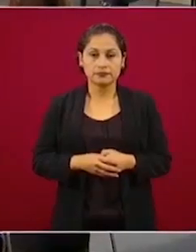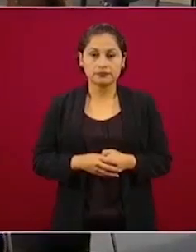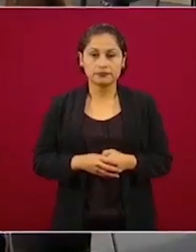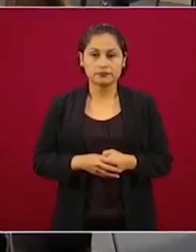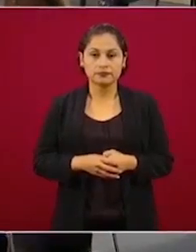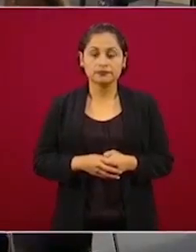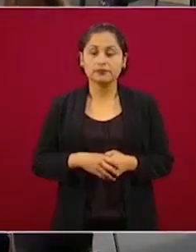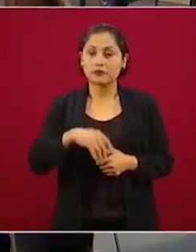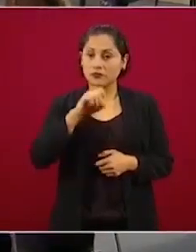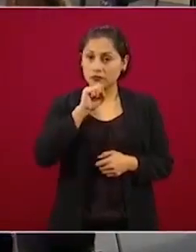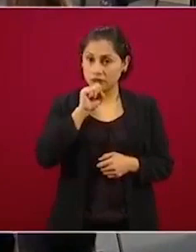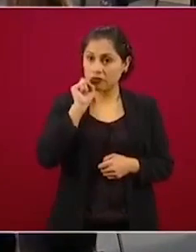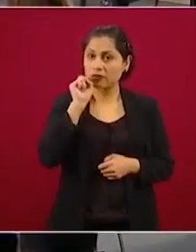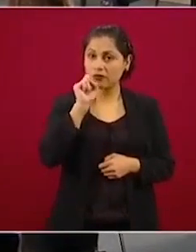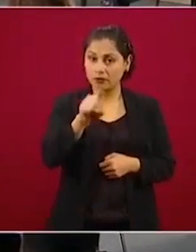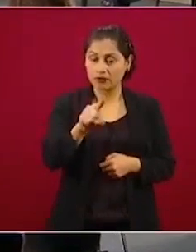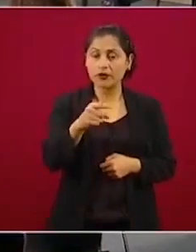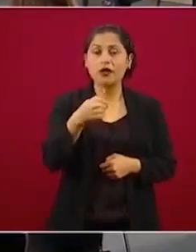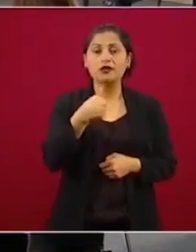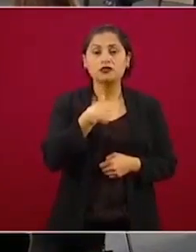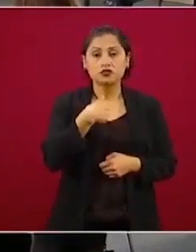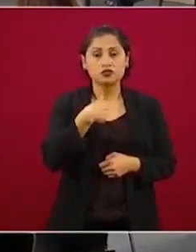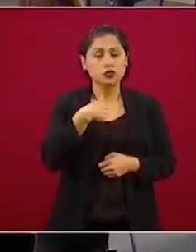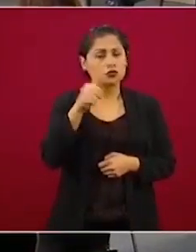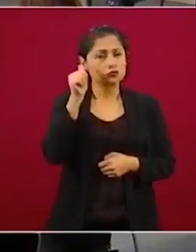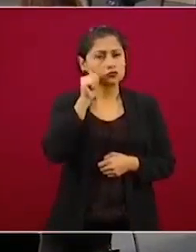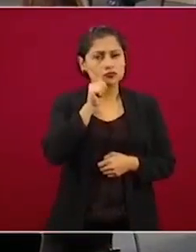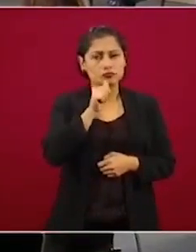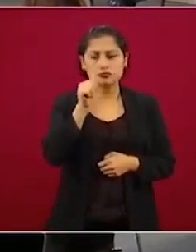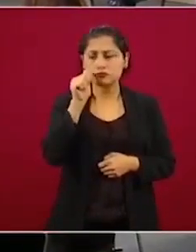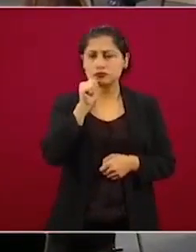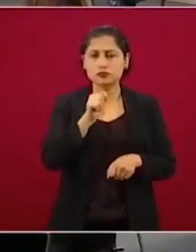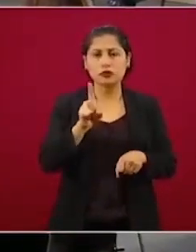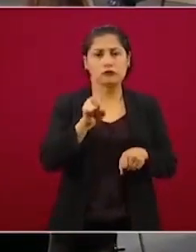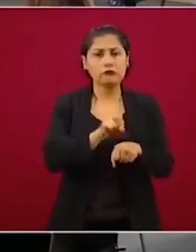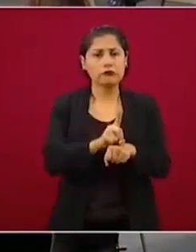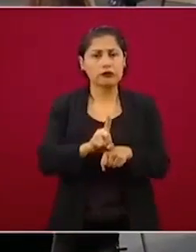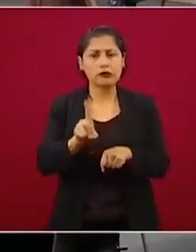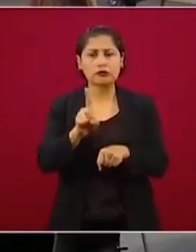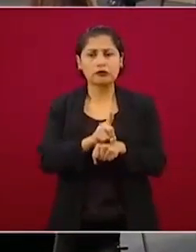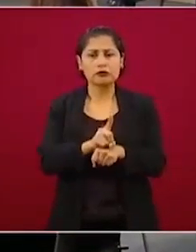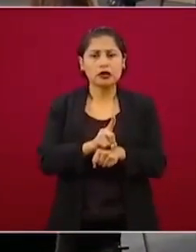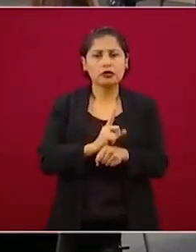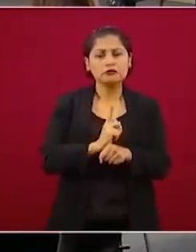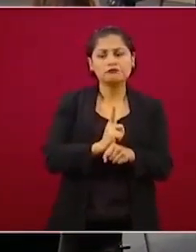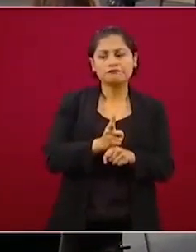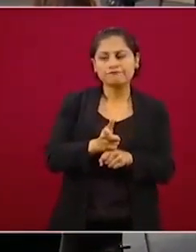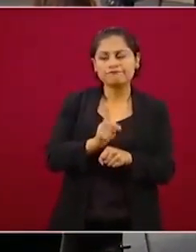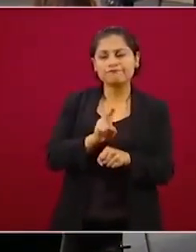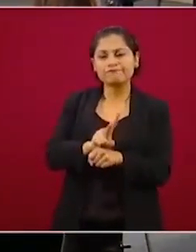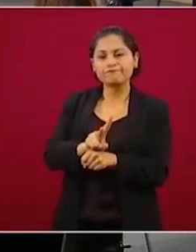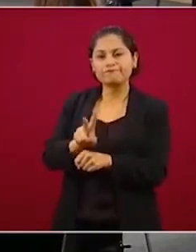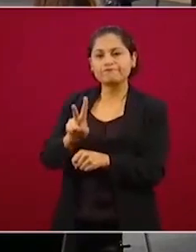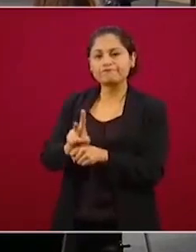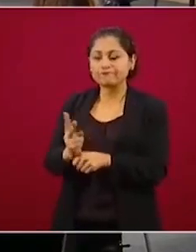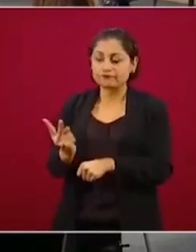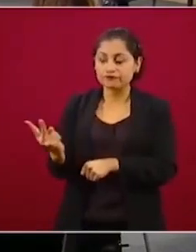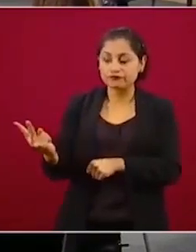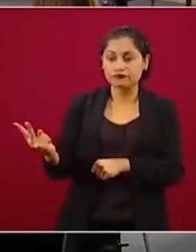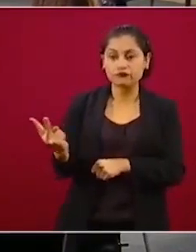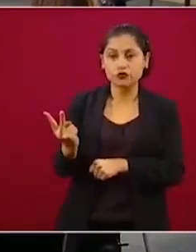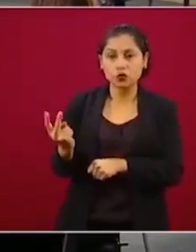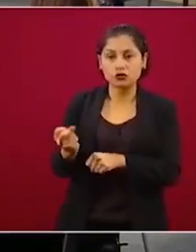se están adaptando estas dos instituciones a las nuevas circunstancias